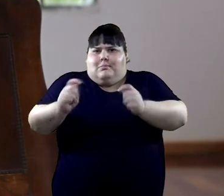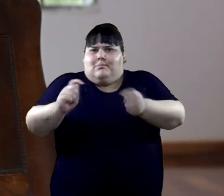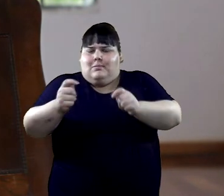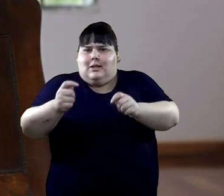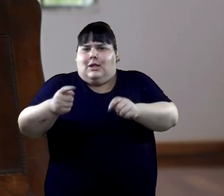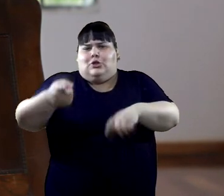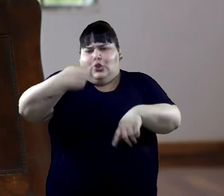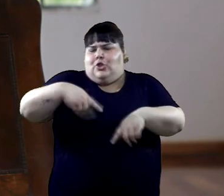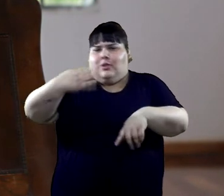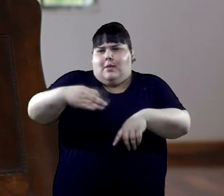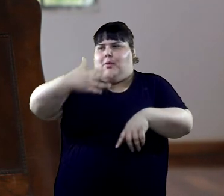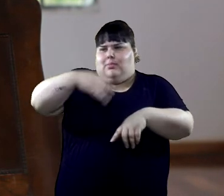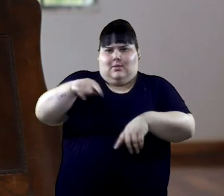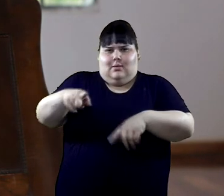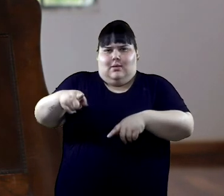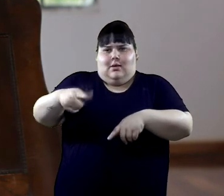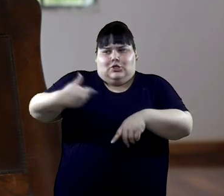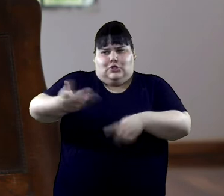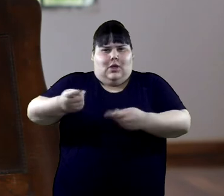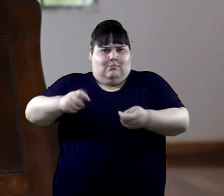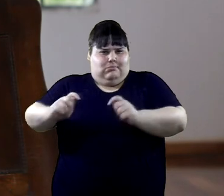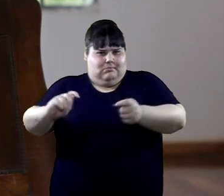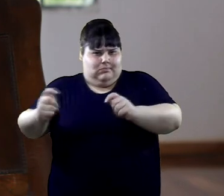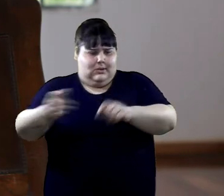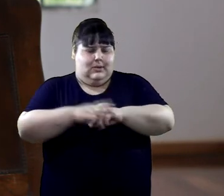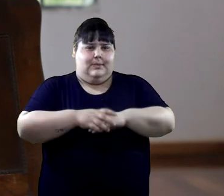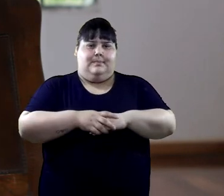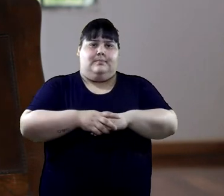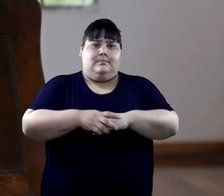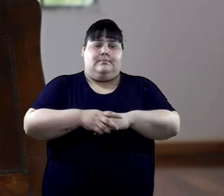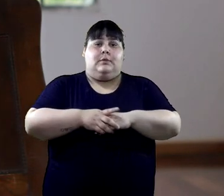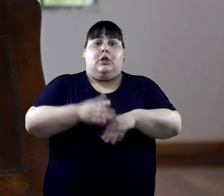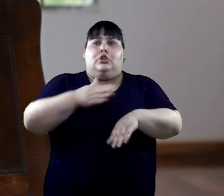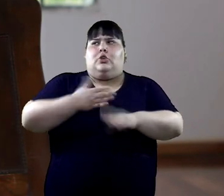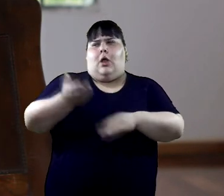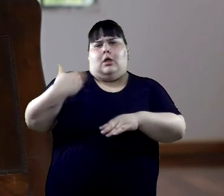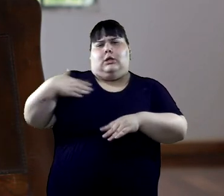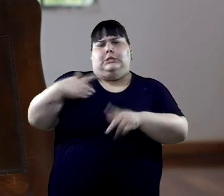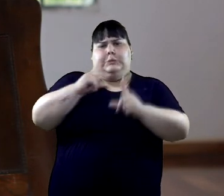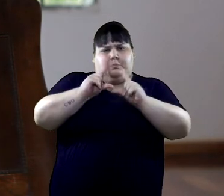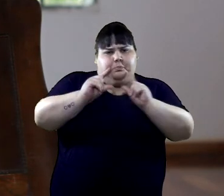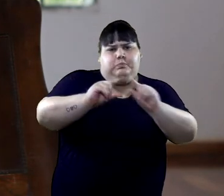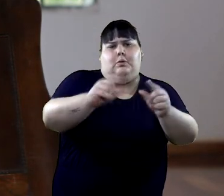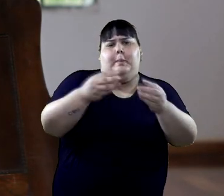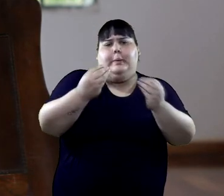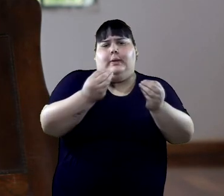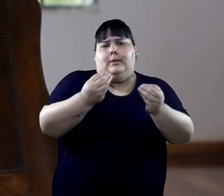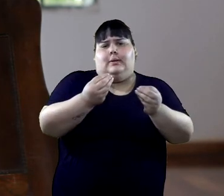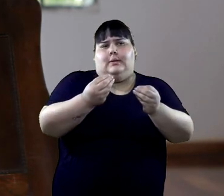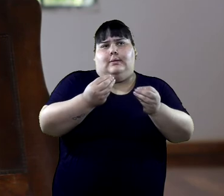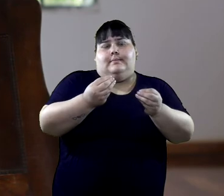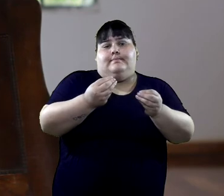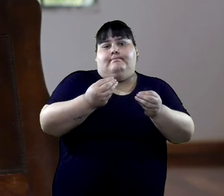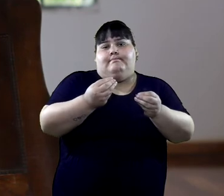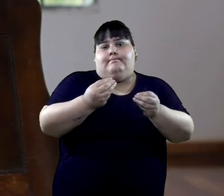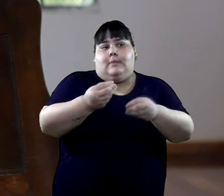empezar a entender eso. Y no puede ser otra cuestión que yo a veces me quejaba. Está la vida, la